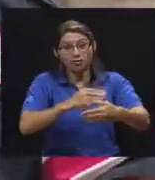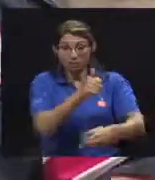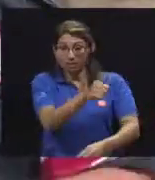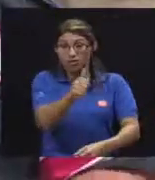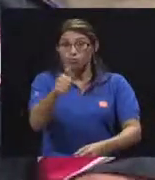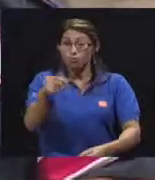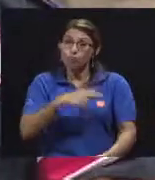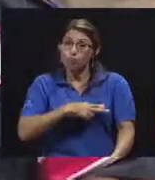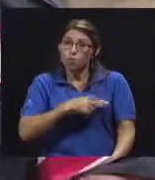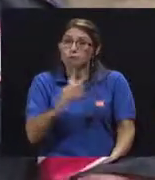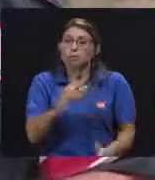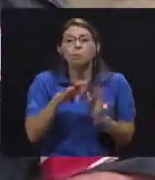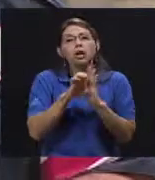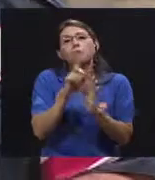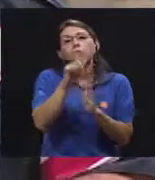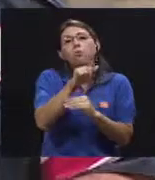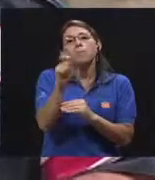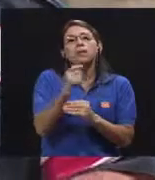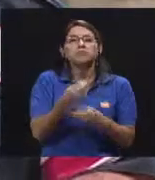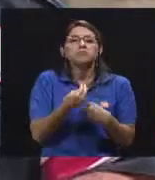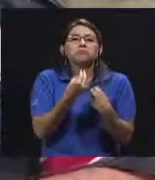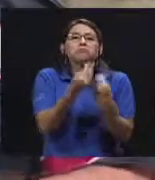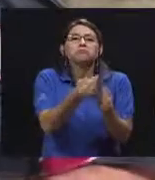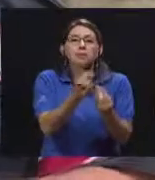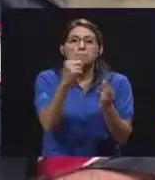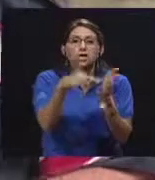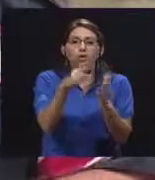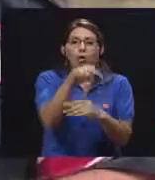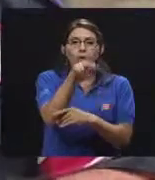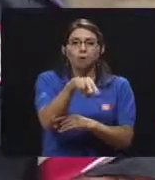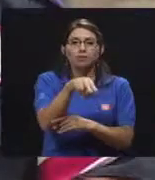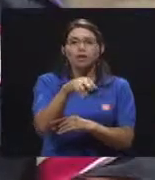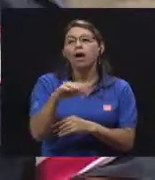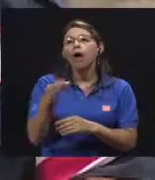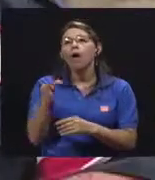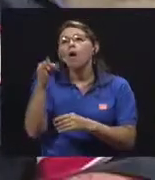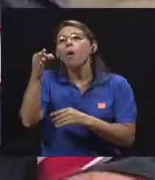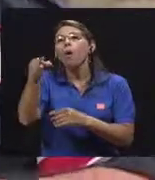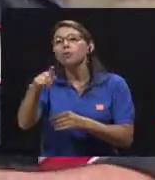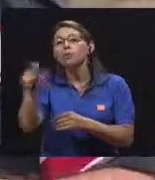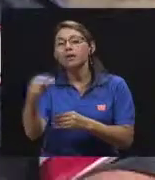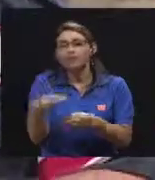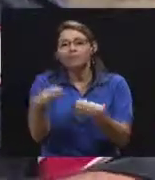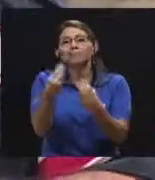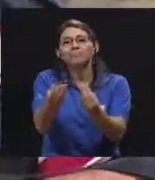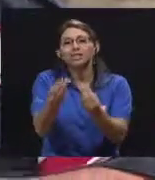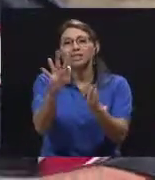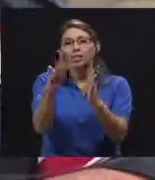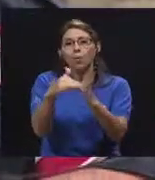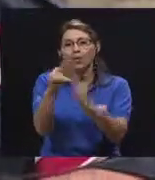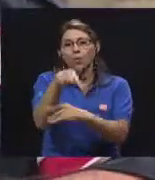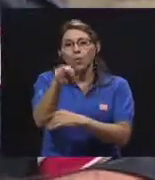siguiente 5.000 colones. Y muchos de esos benefactores o esos colaboradores